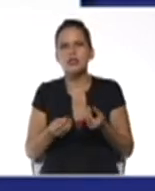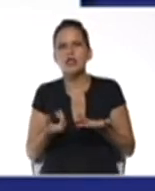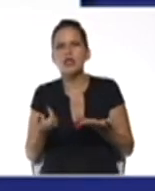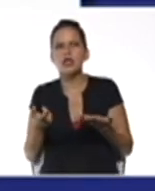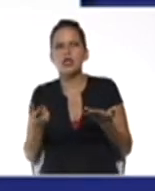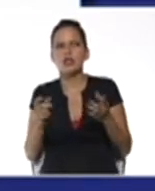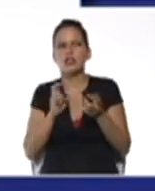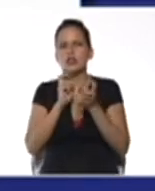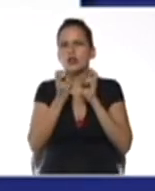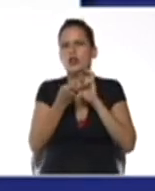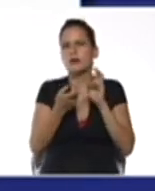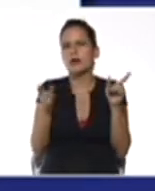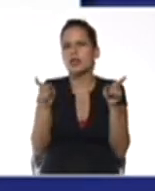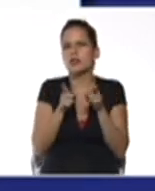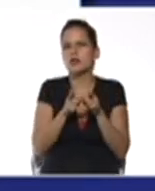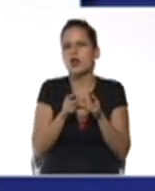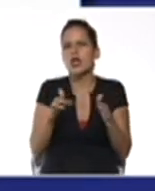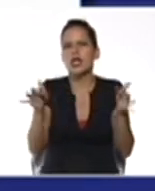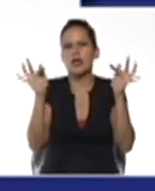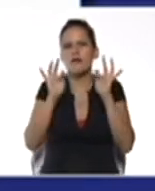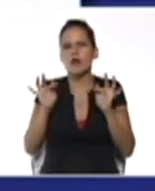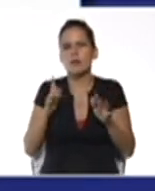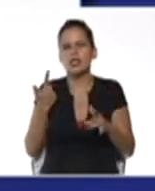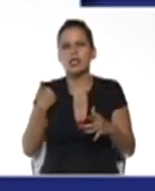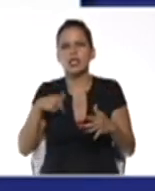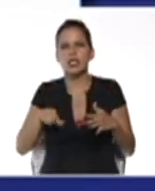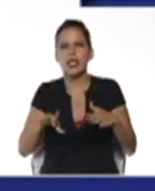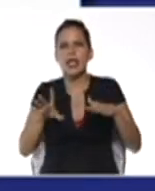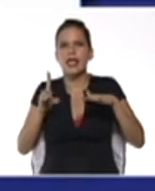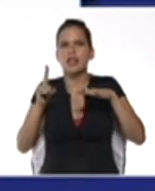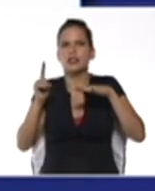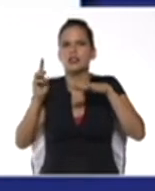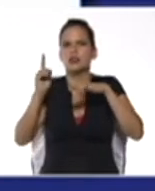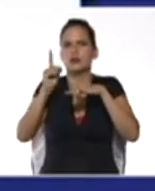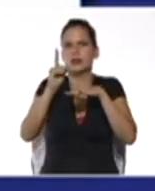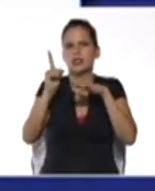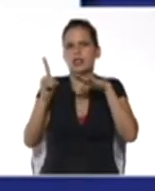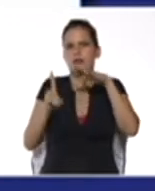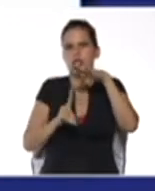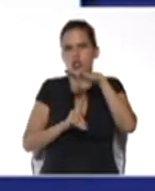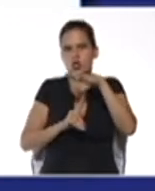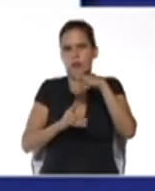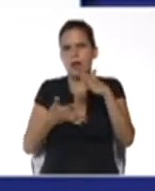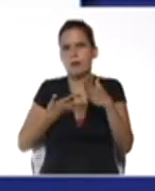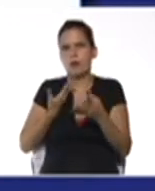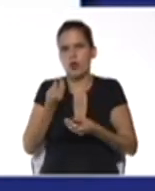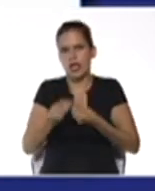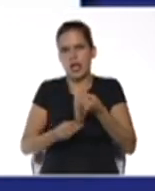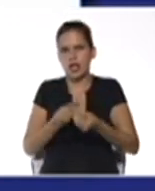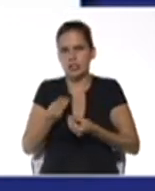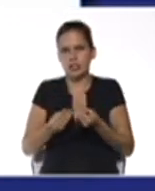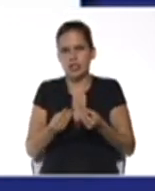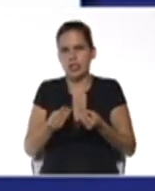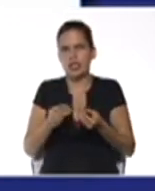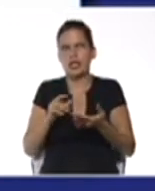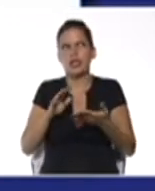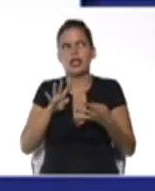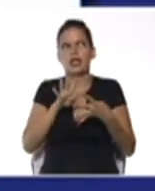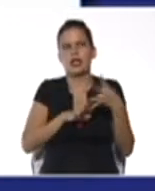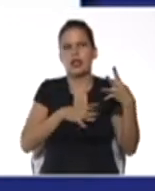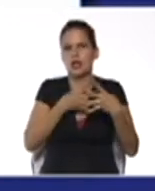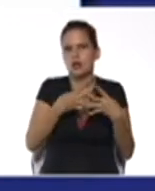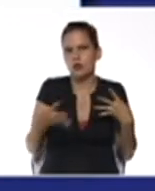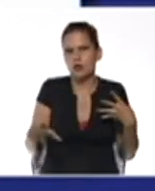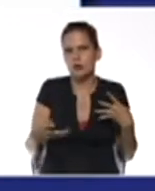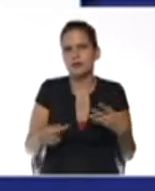que forma debe tener el divisor para poder aplicar el teorema del residuo y calcular el